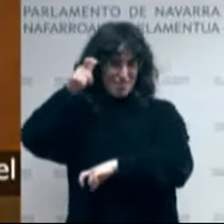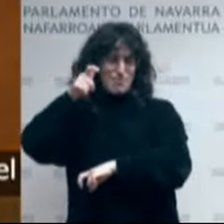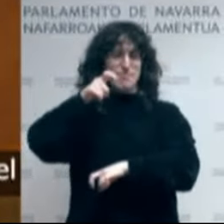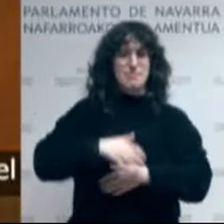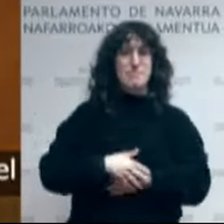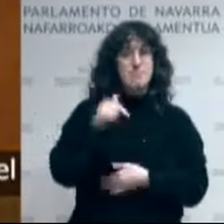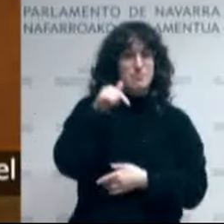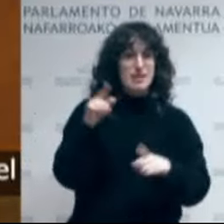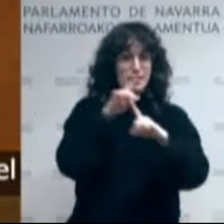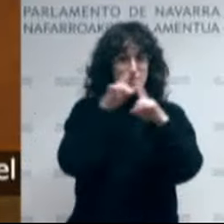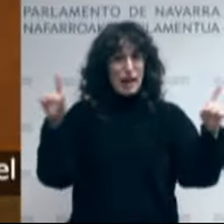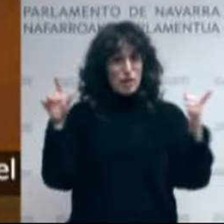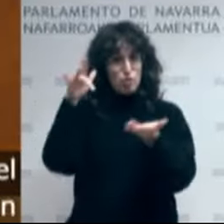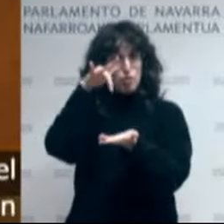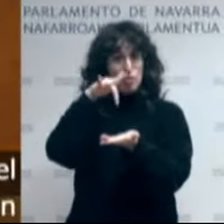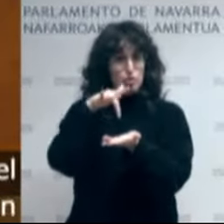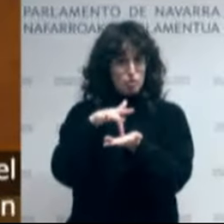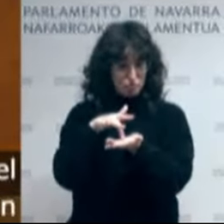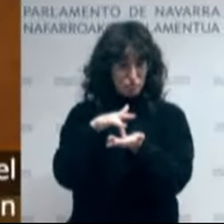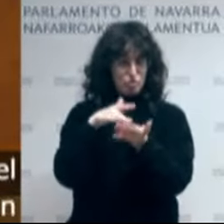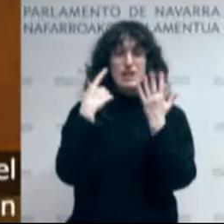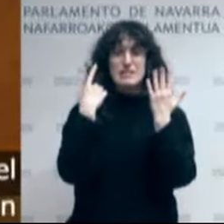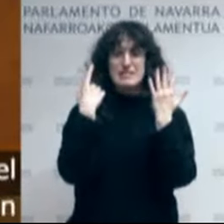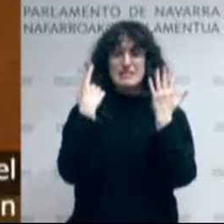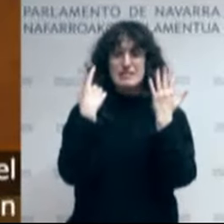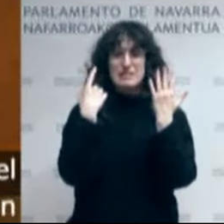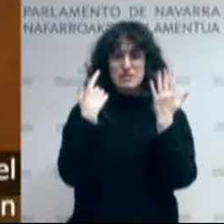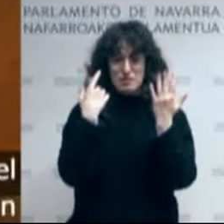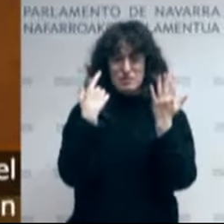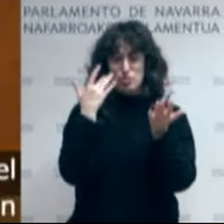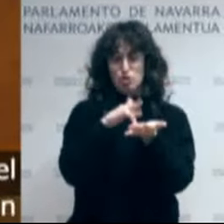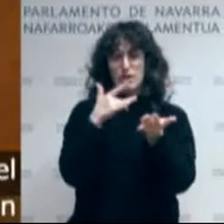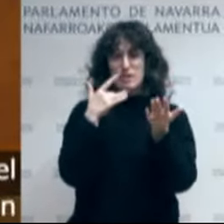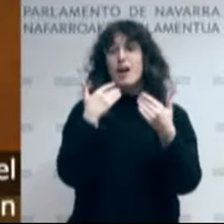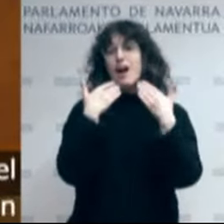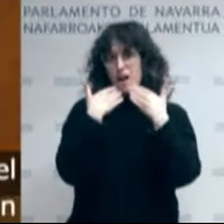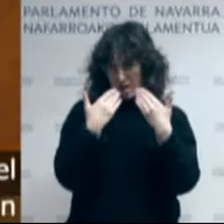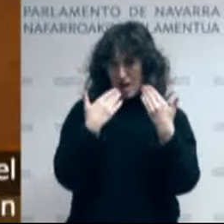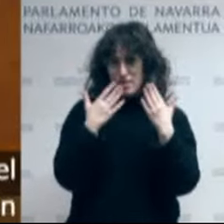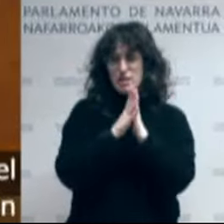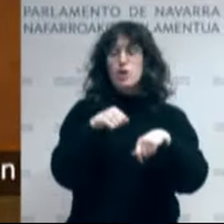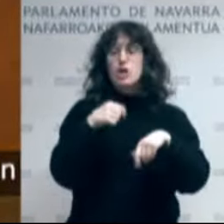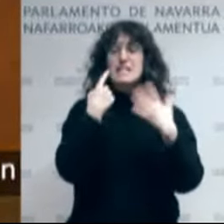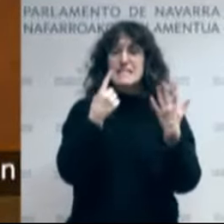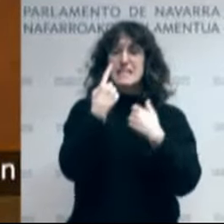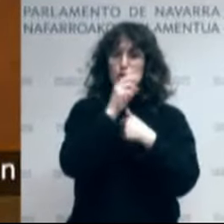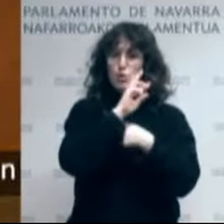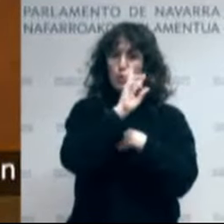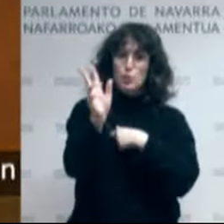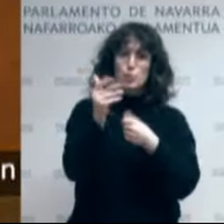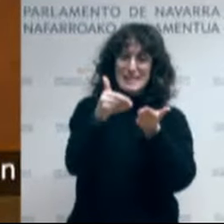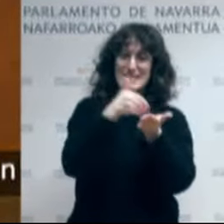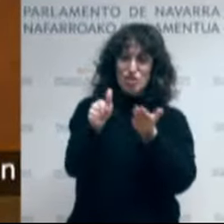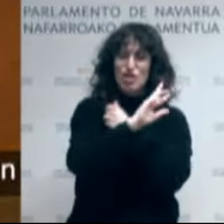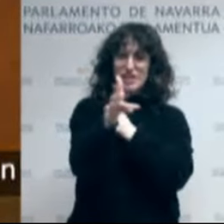esker, aurretik jasotzen zutena baino iruro hogeita bat